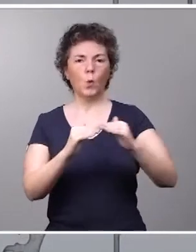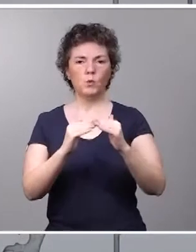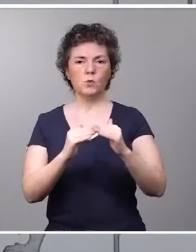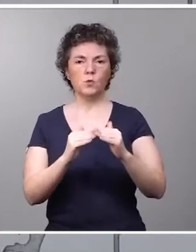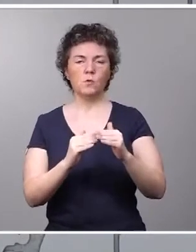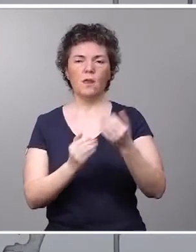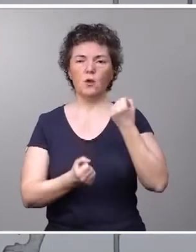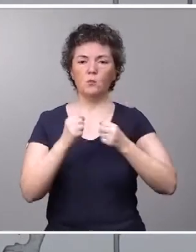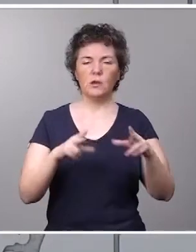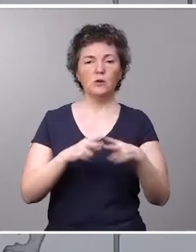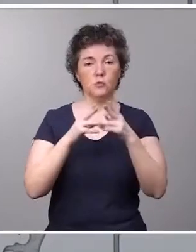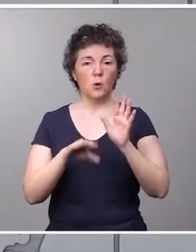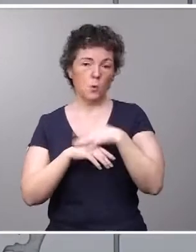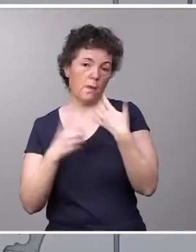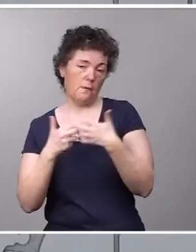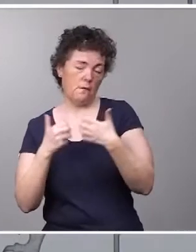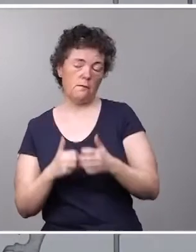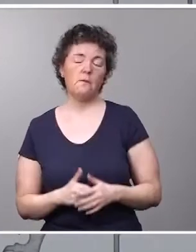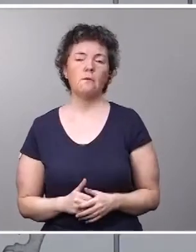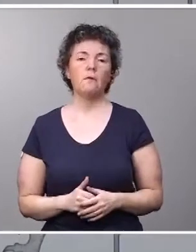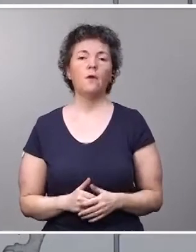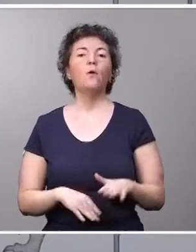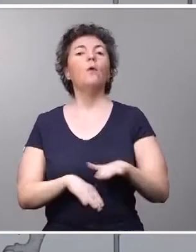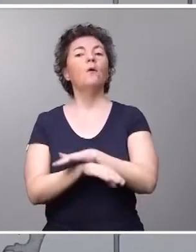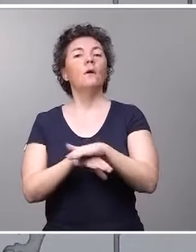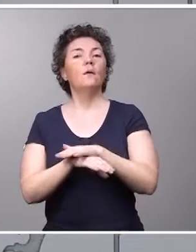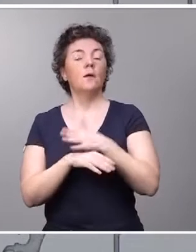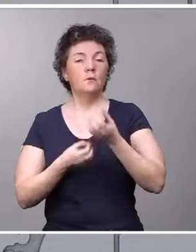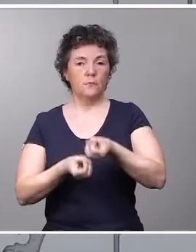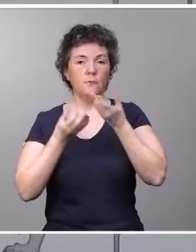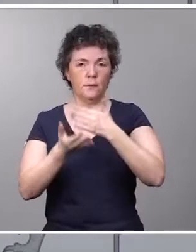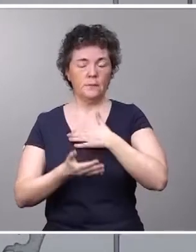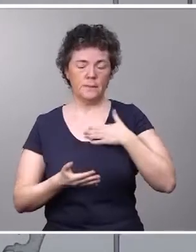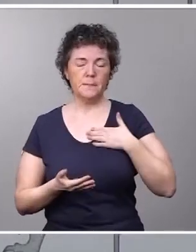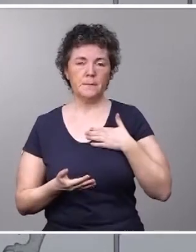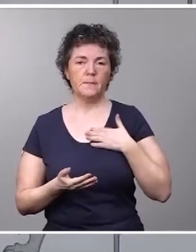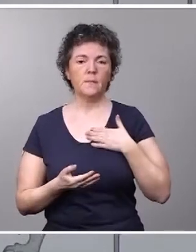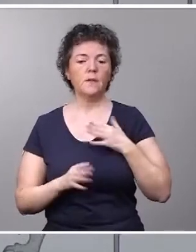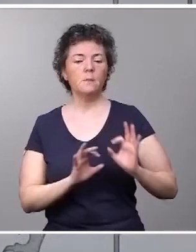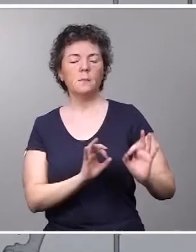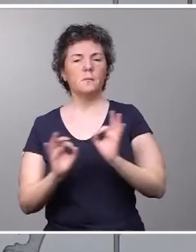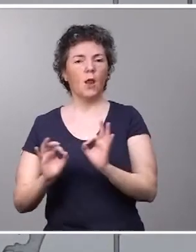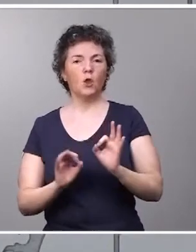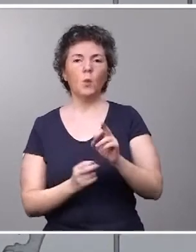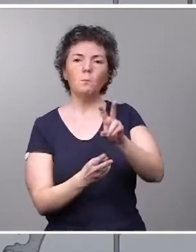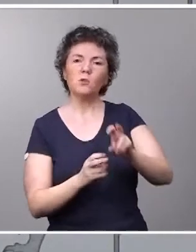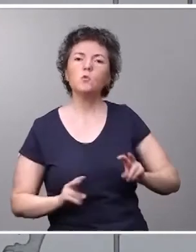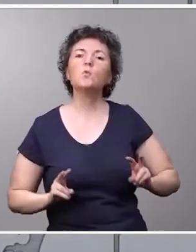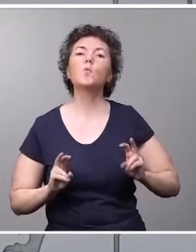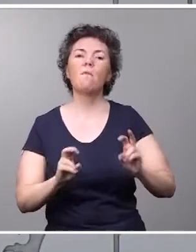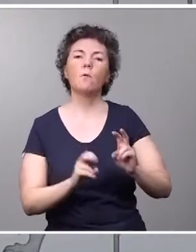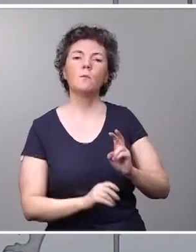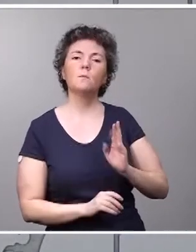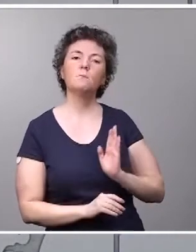y sociales provocadas por la guerra. El Gobierno, quiero anunciarles, está diseñando un nuevo tributo que grabarán los